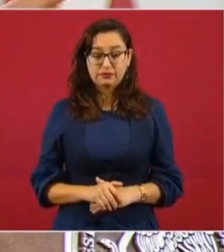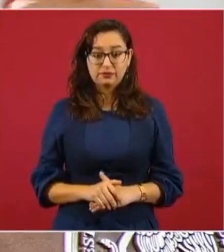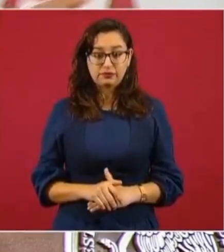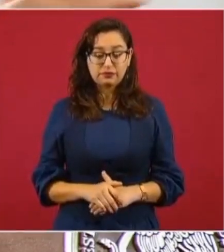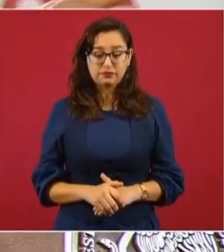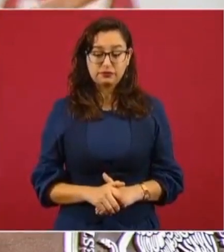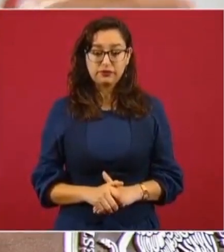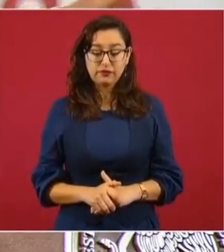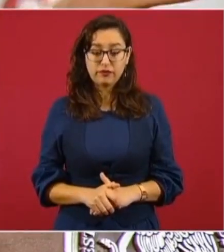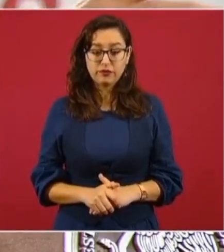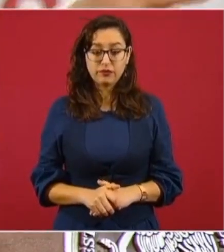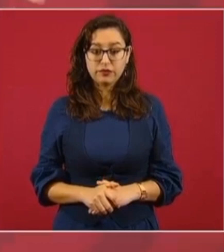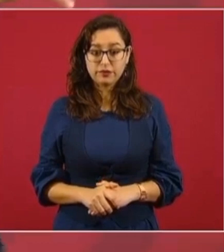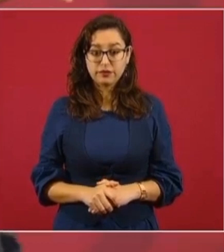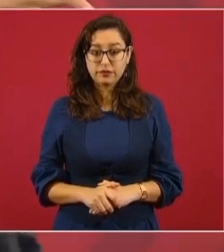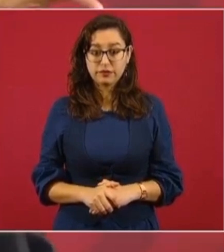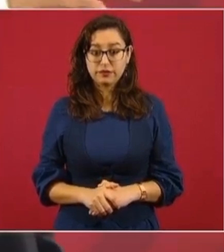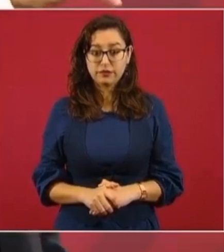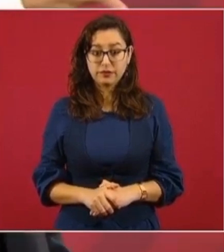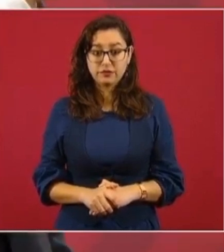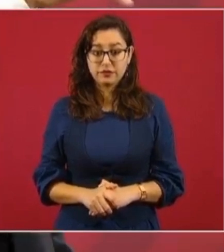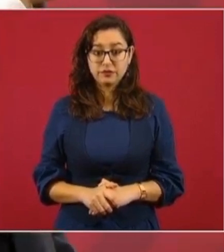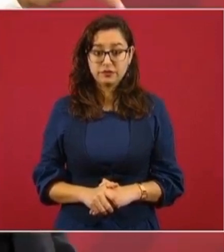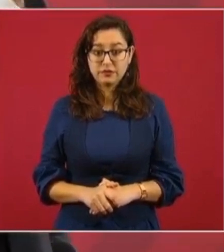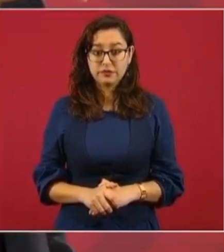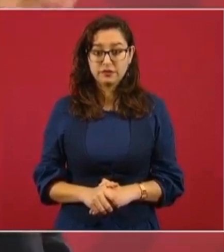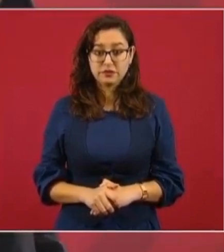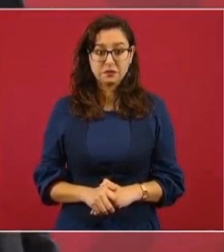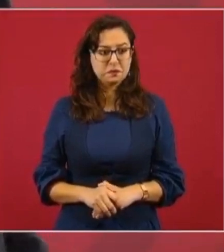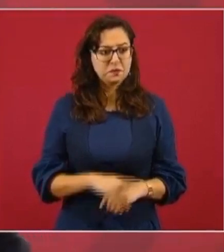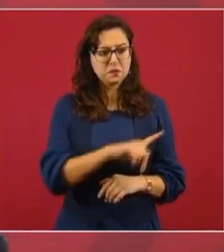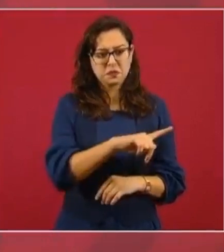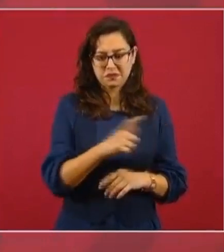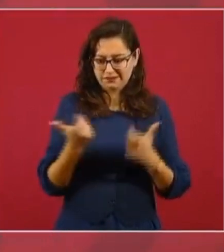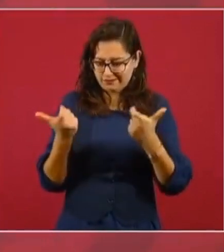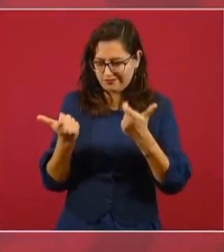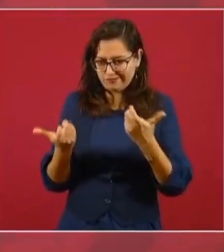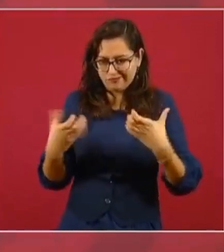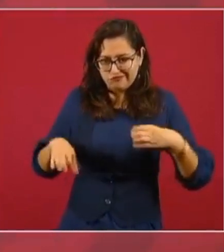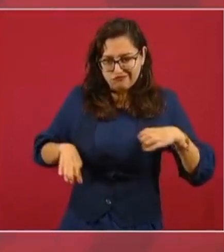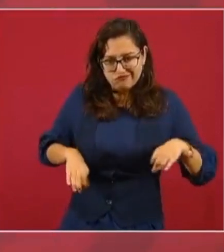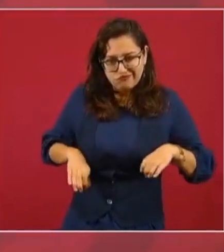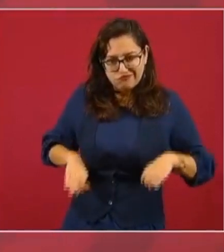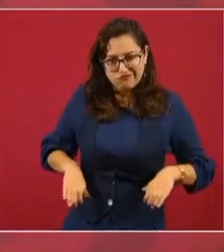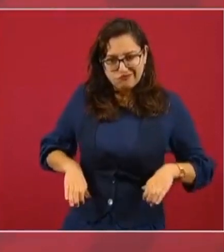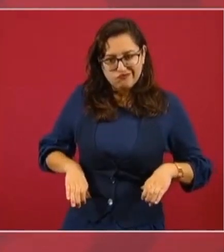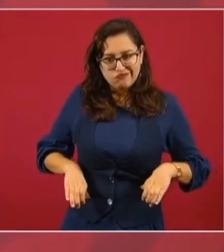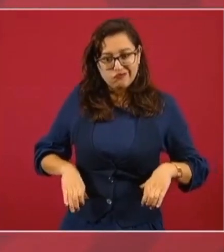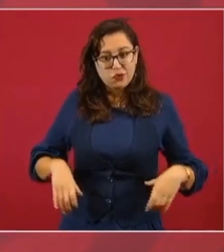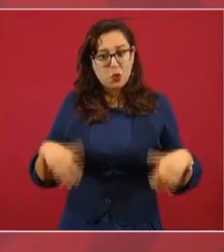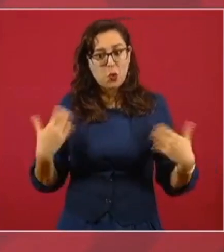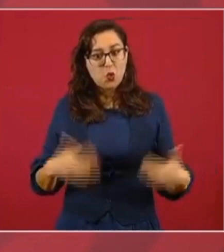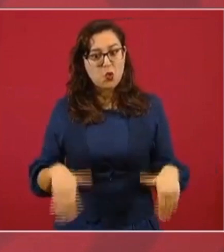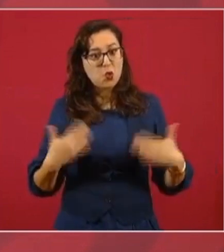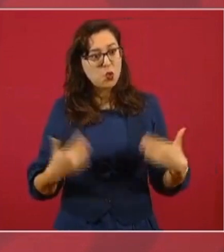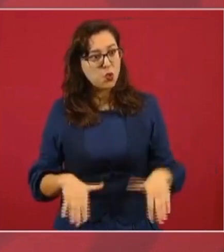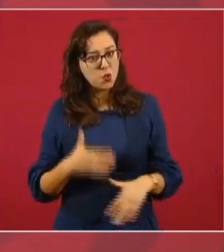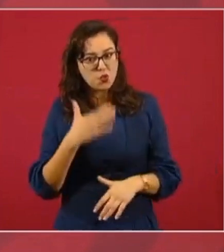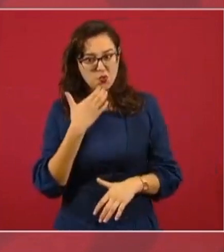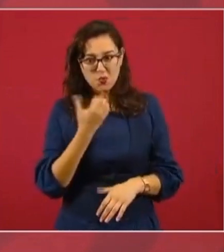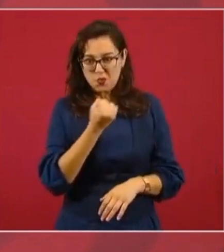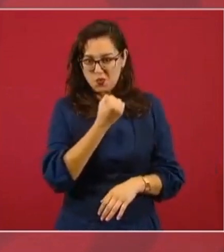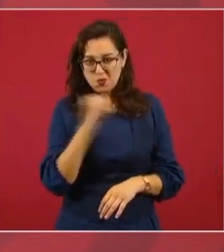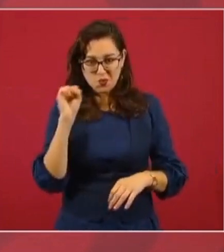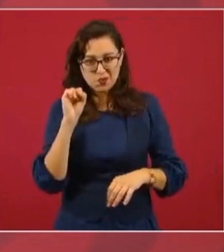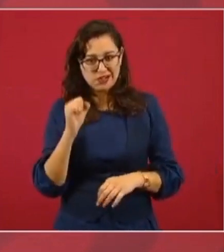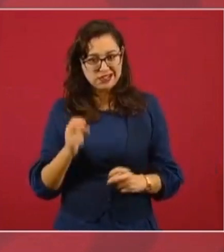El obtener una ganancia ilícita se pensaba que era un negocio y